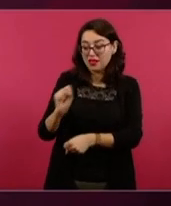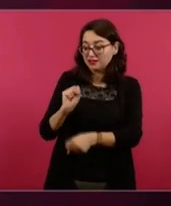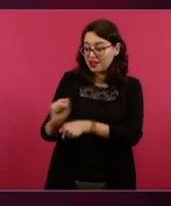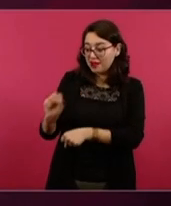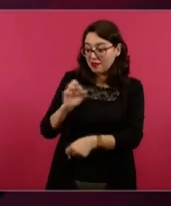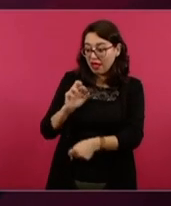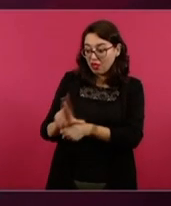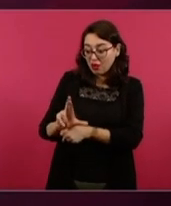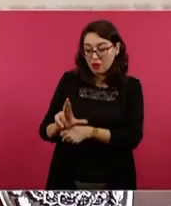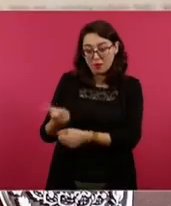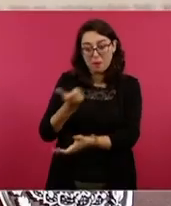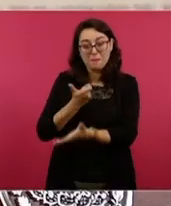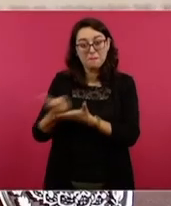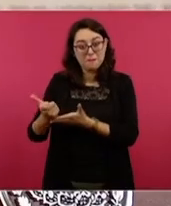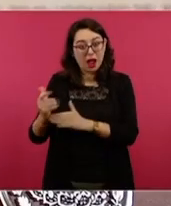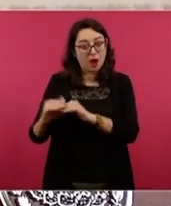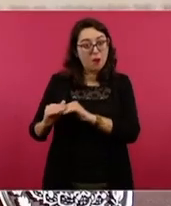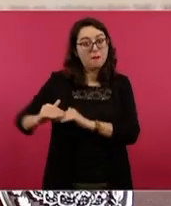que en México.